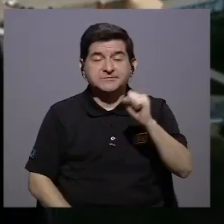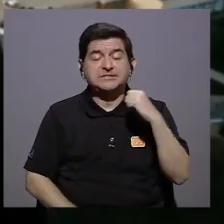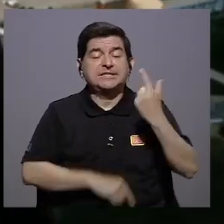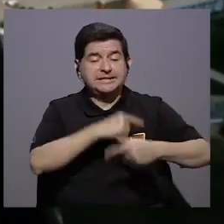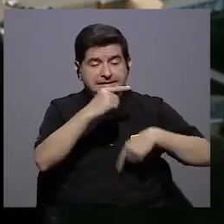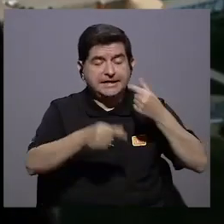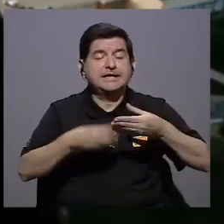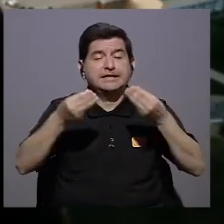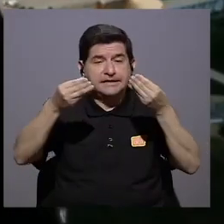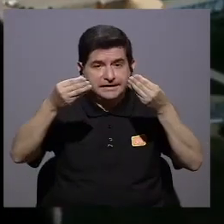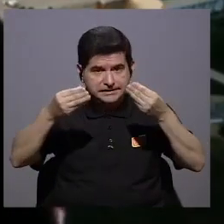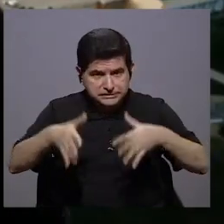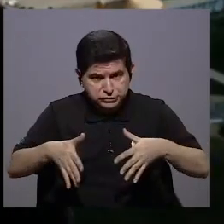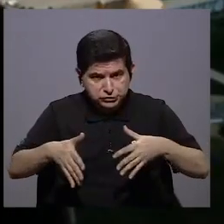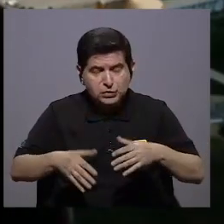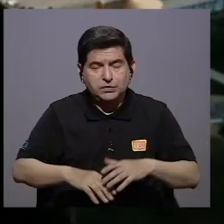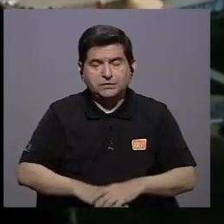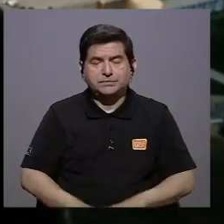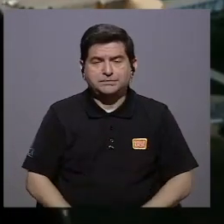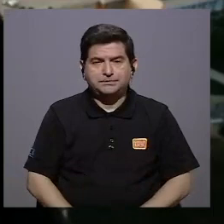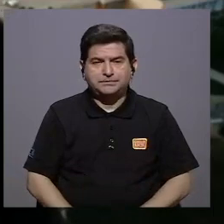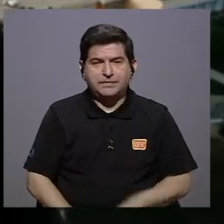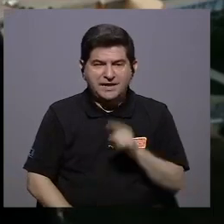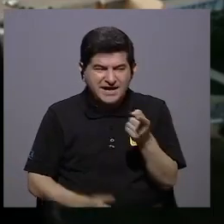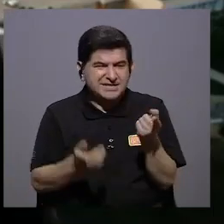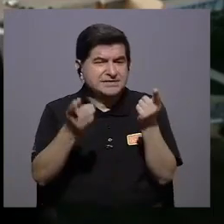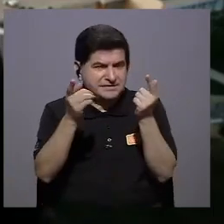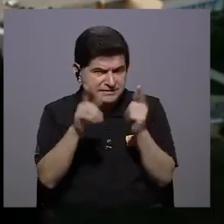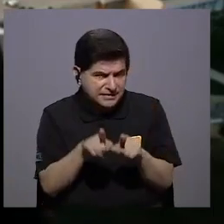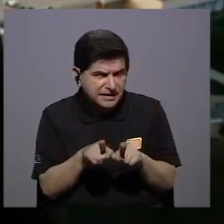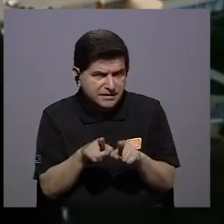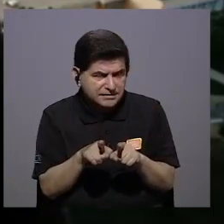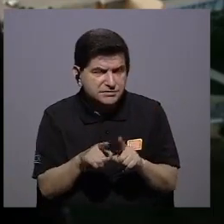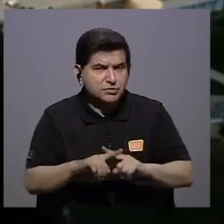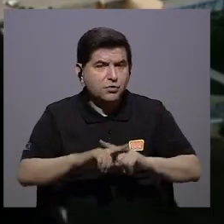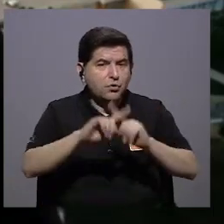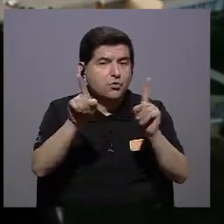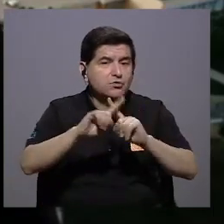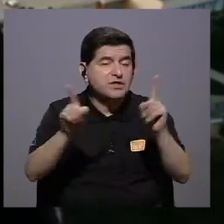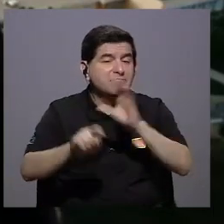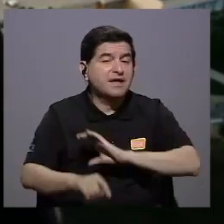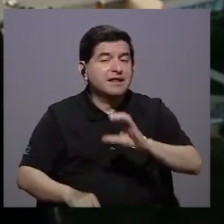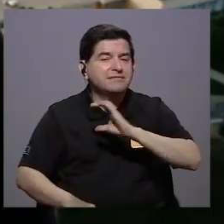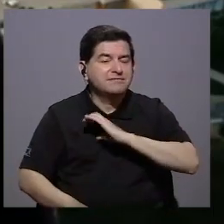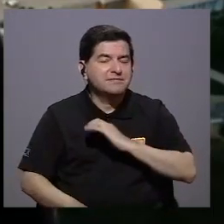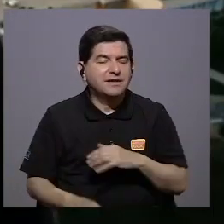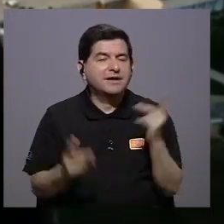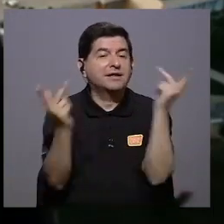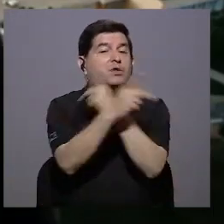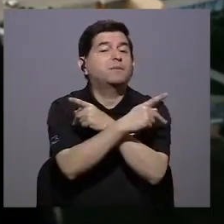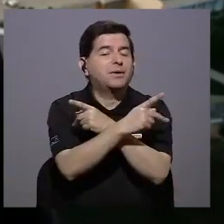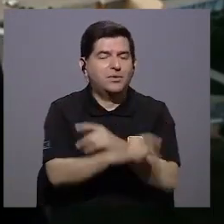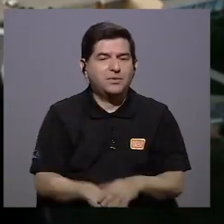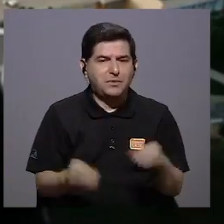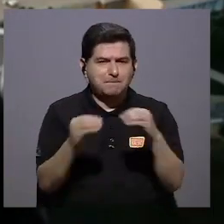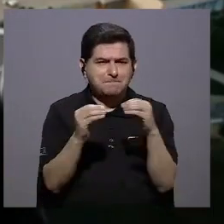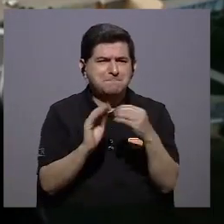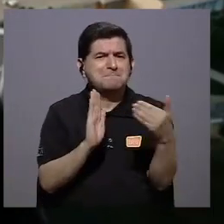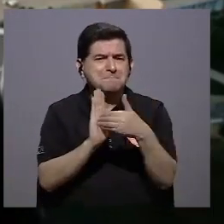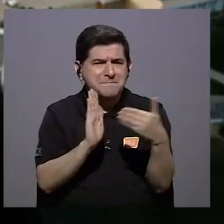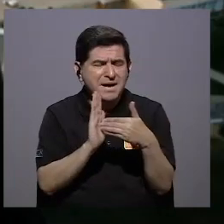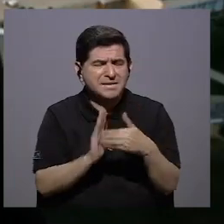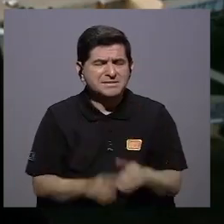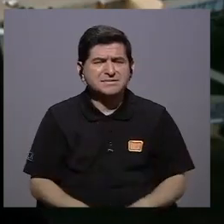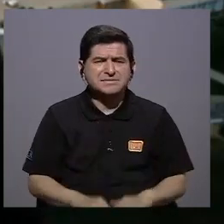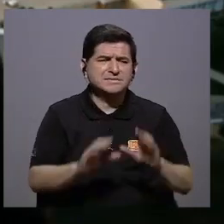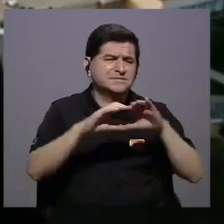generaciones perdidas querido Marlon generaciones perdidas diferencialmente que es lo peor porque quien más lo va a